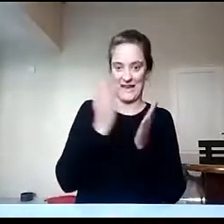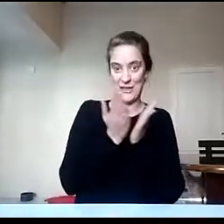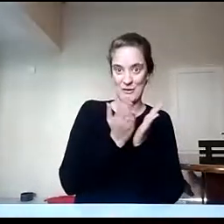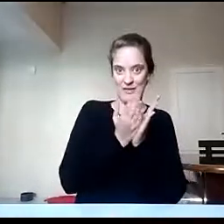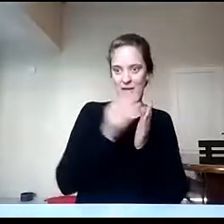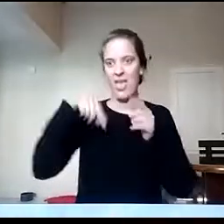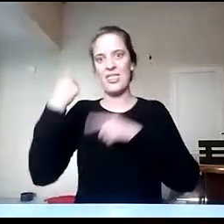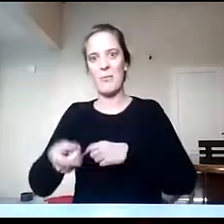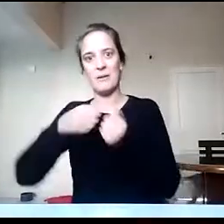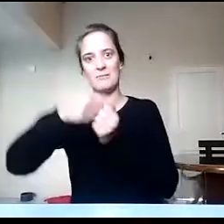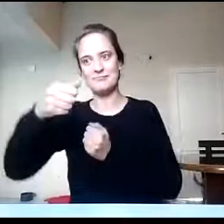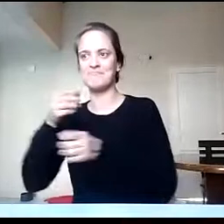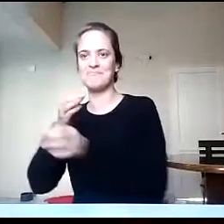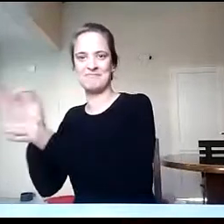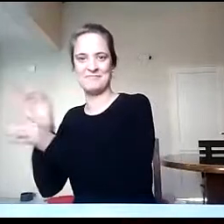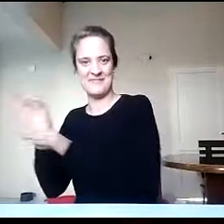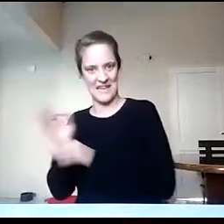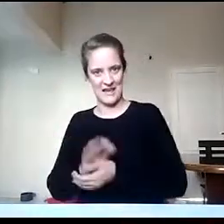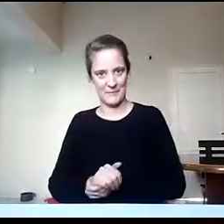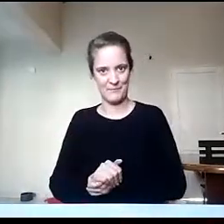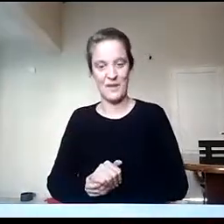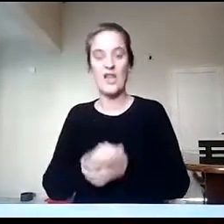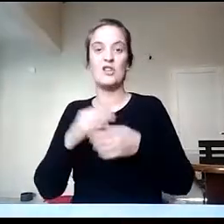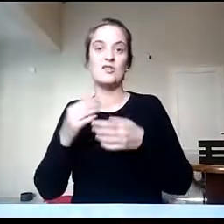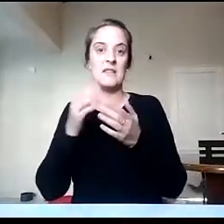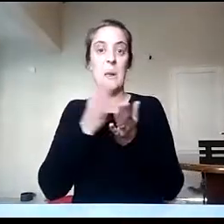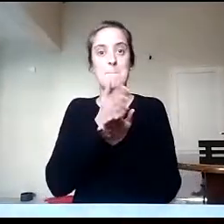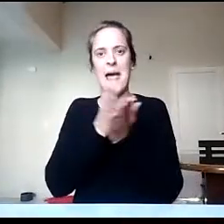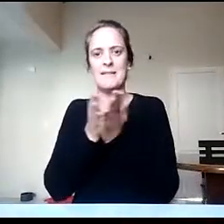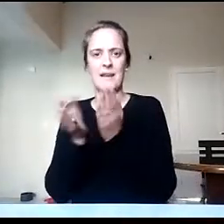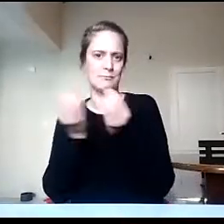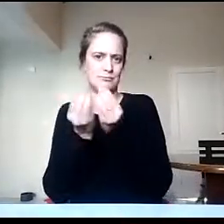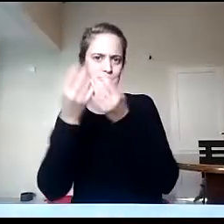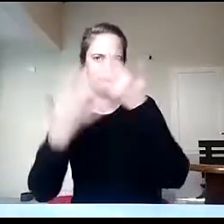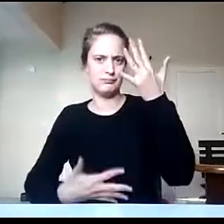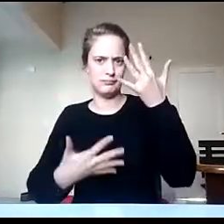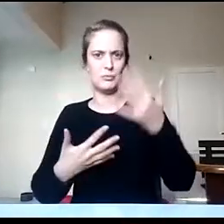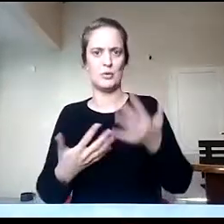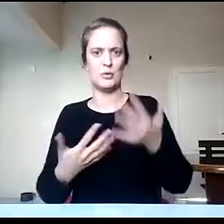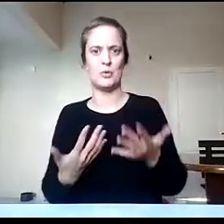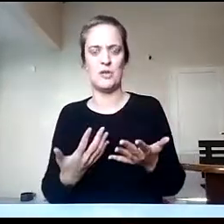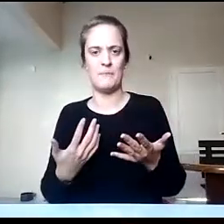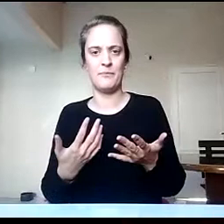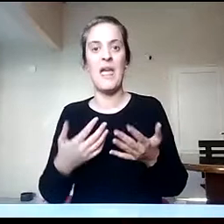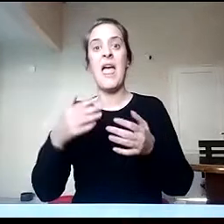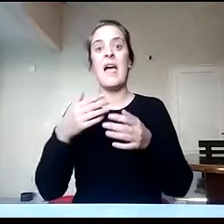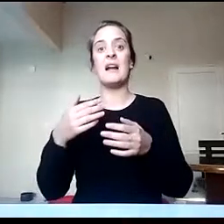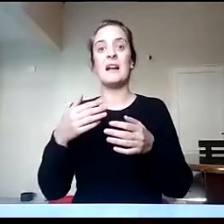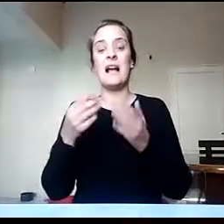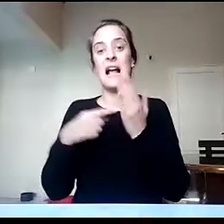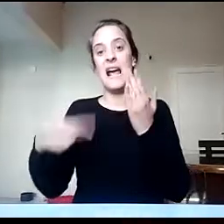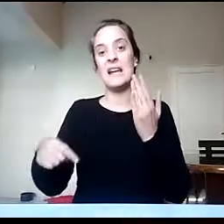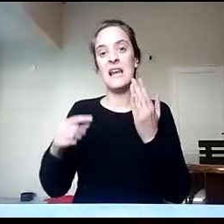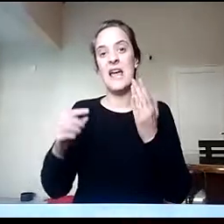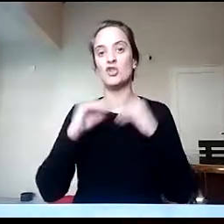geografía, con diferentes espacios curriculares, de primero a cuarto año, la carrera tiene cuatro años, cuatro